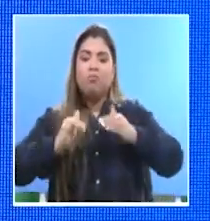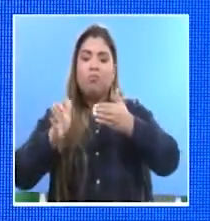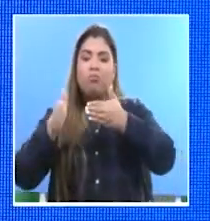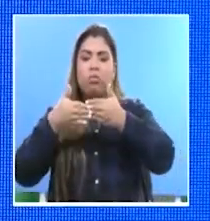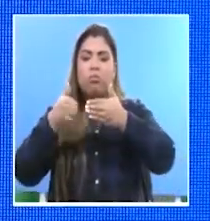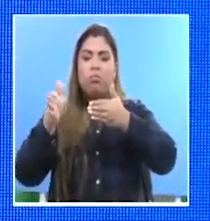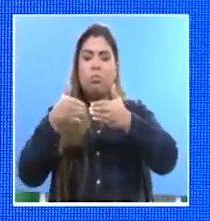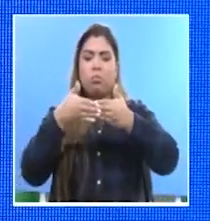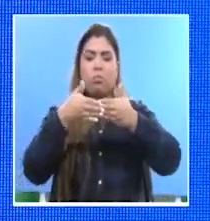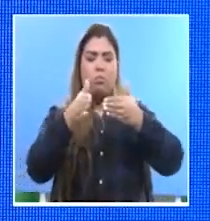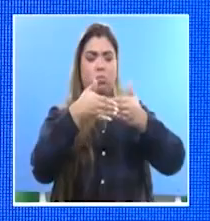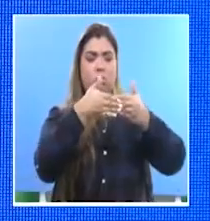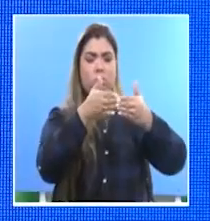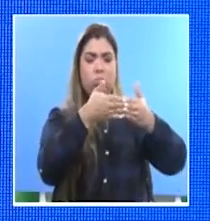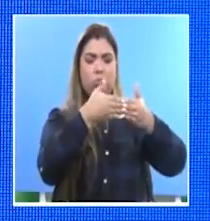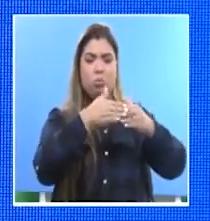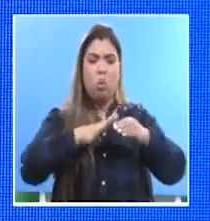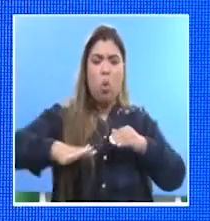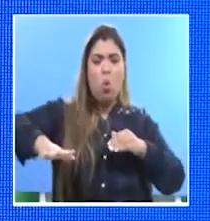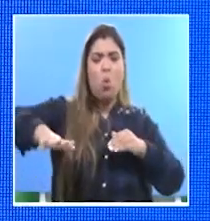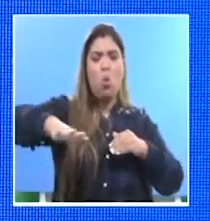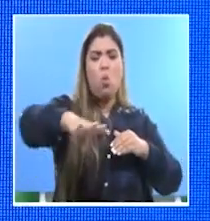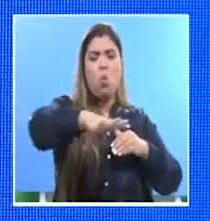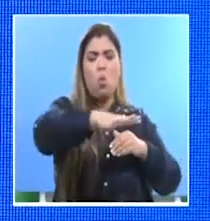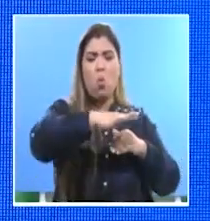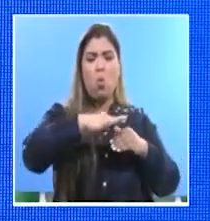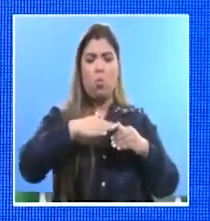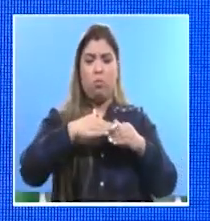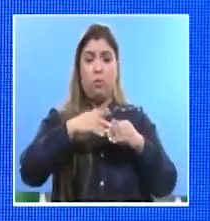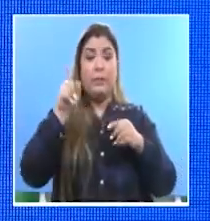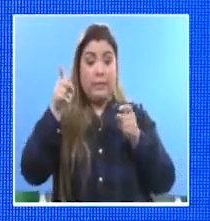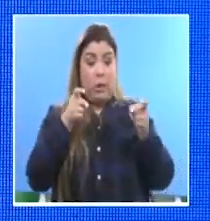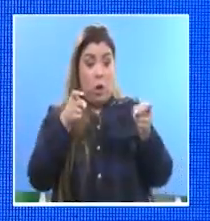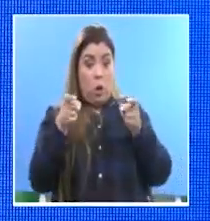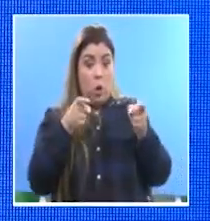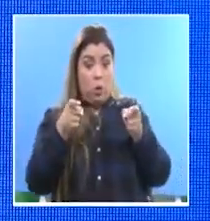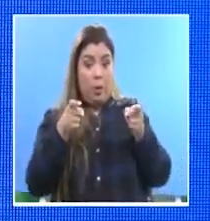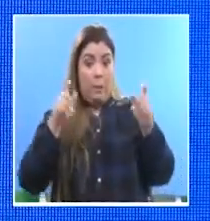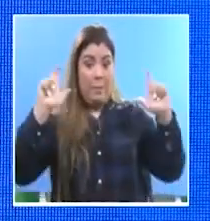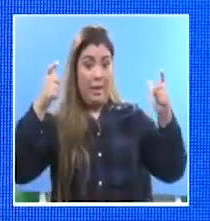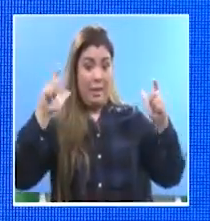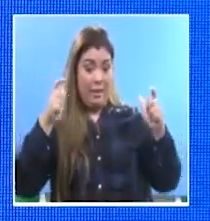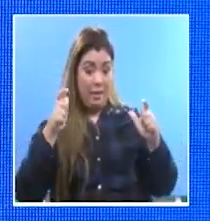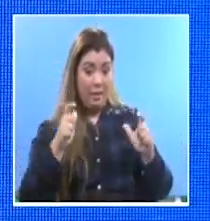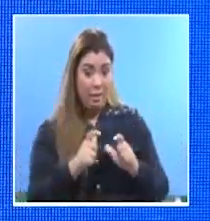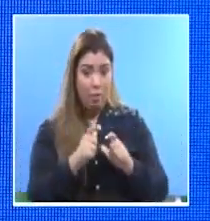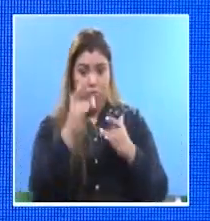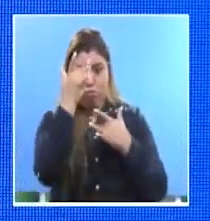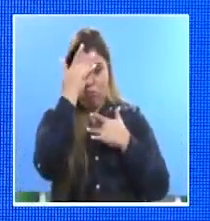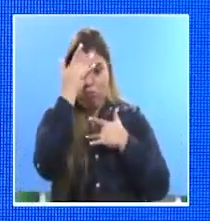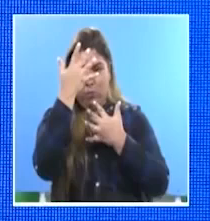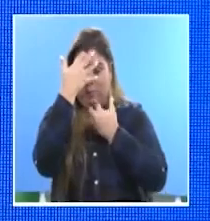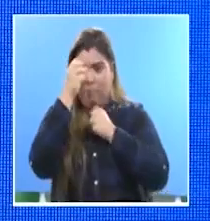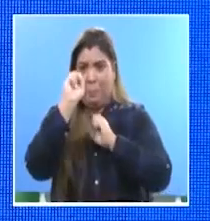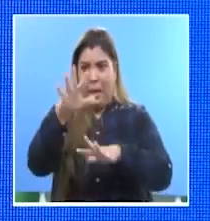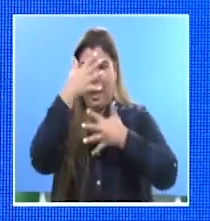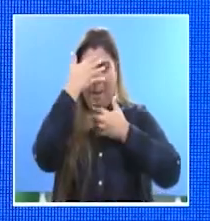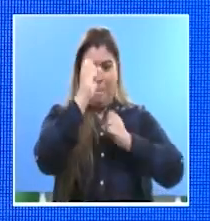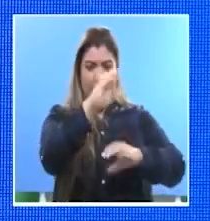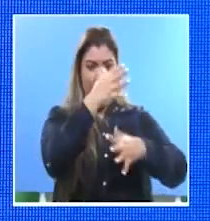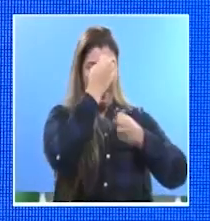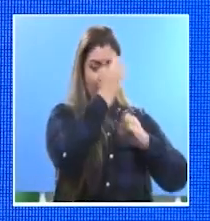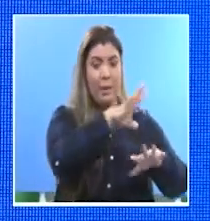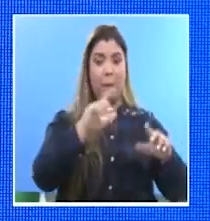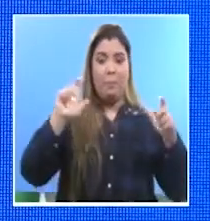que se controlara o que disminuyera la propagación y el contagio de este virus.